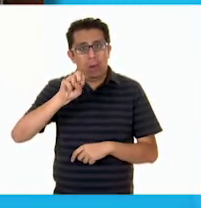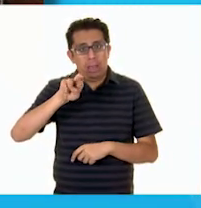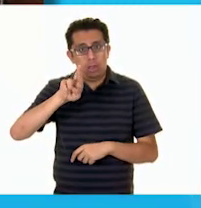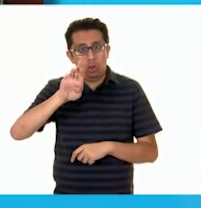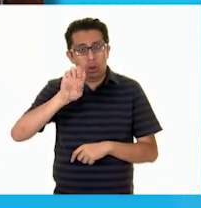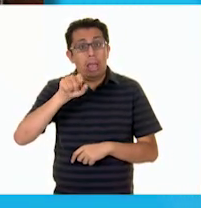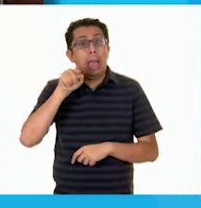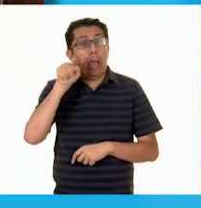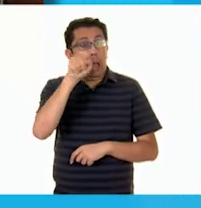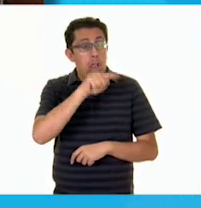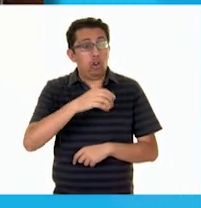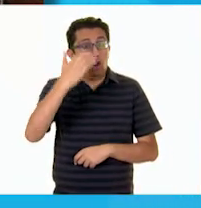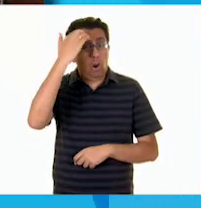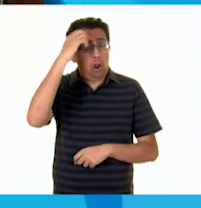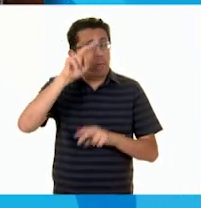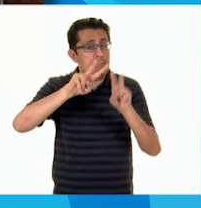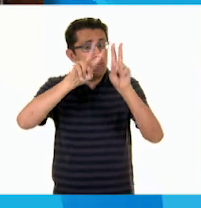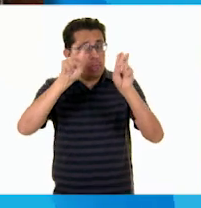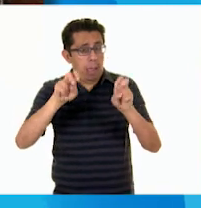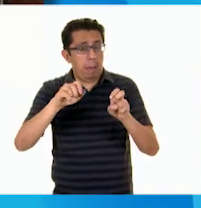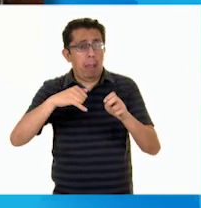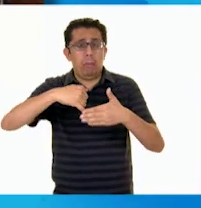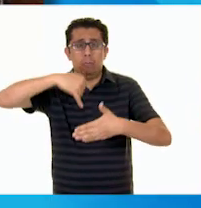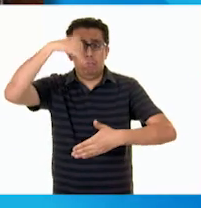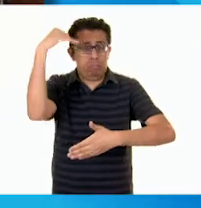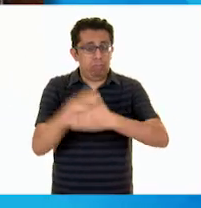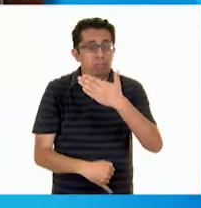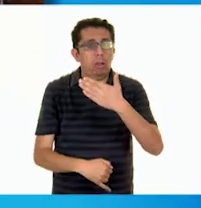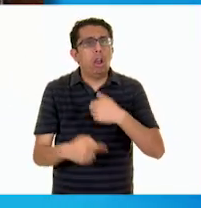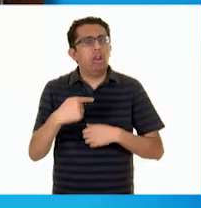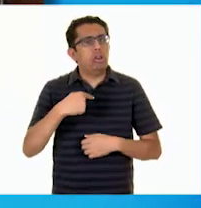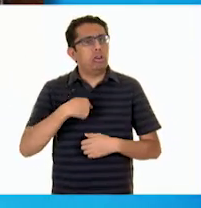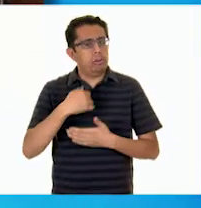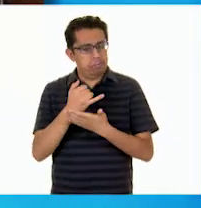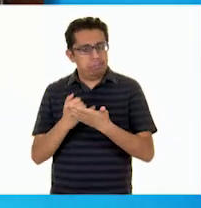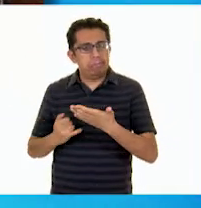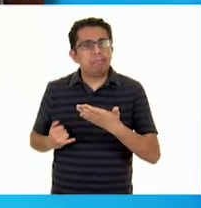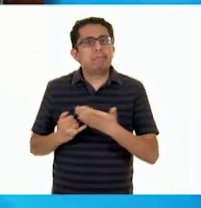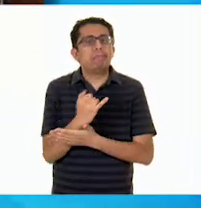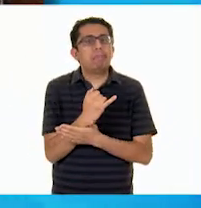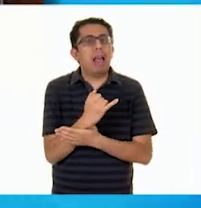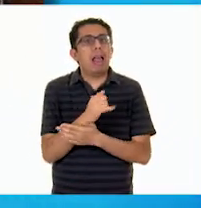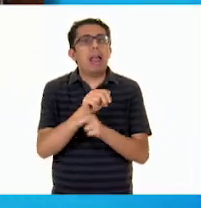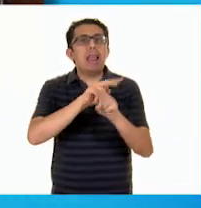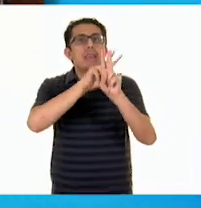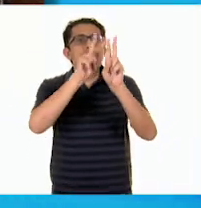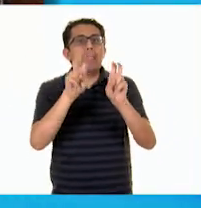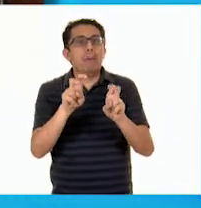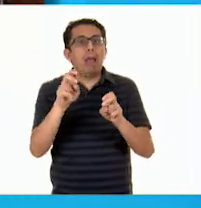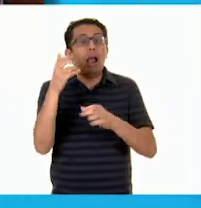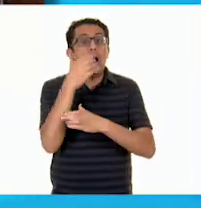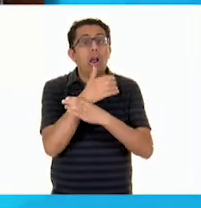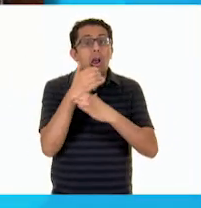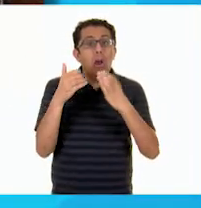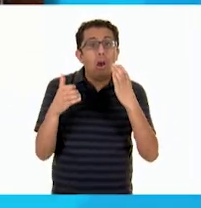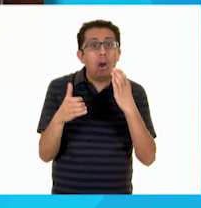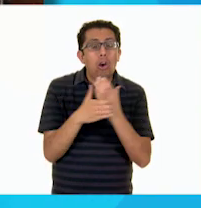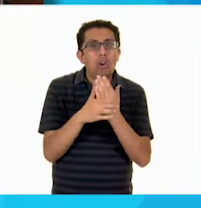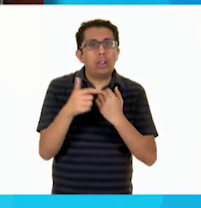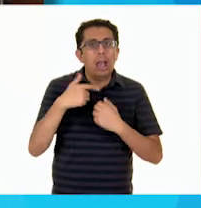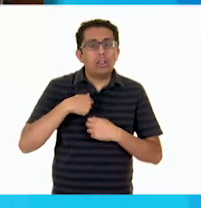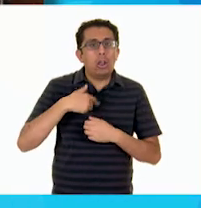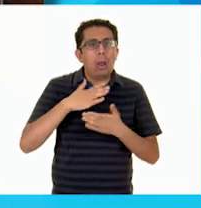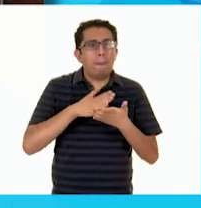disciplina que quieren desarrollar. Para esta exposición yo he decidido montarla sobre los objetos que he encontrado en diferentes